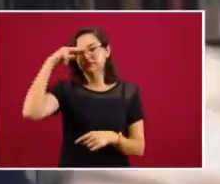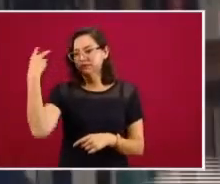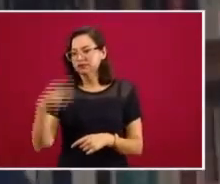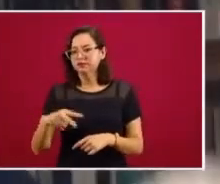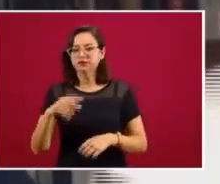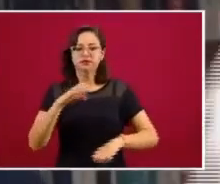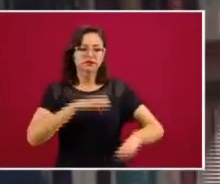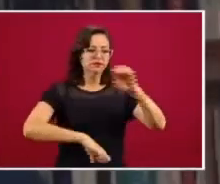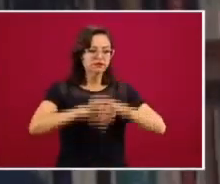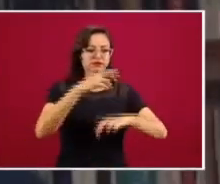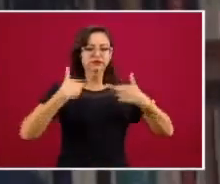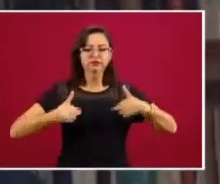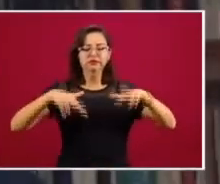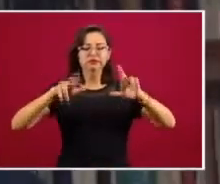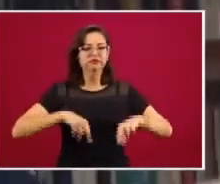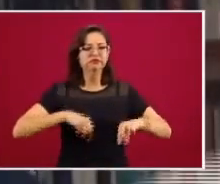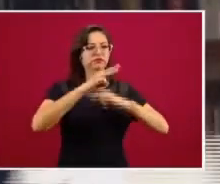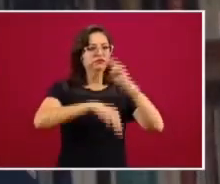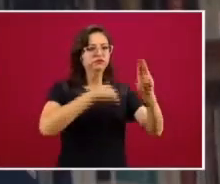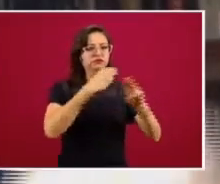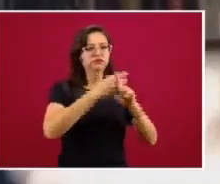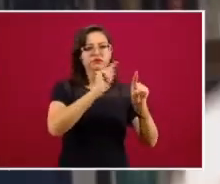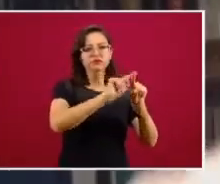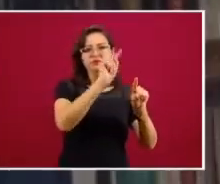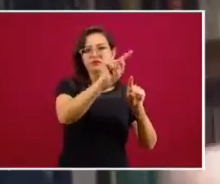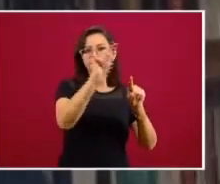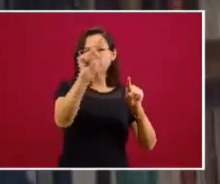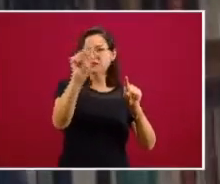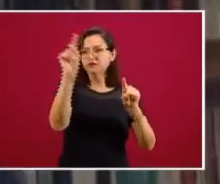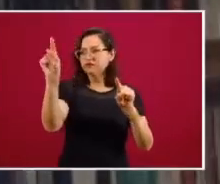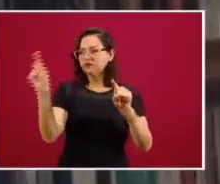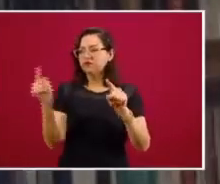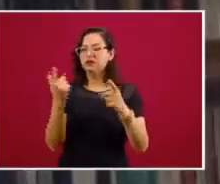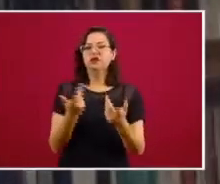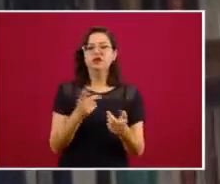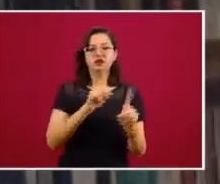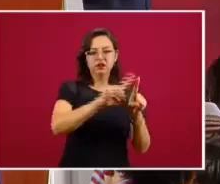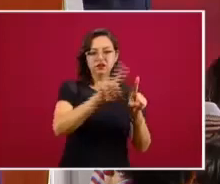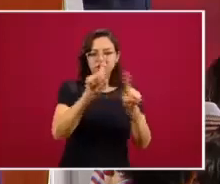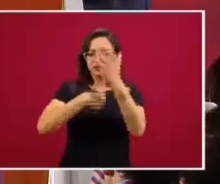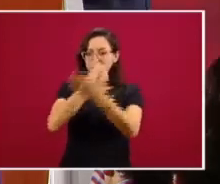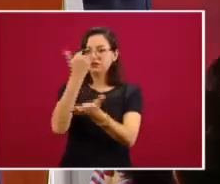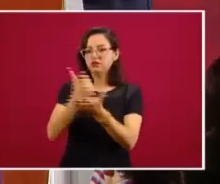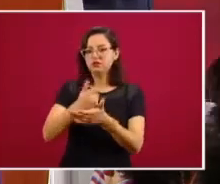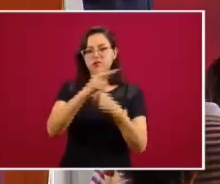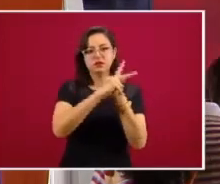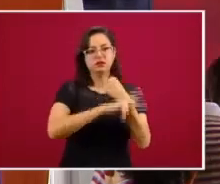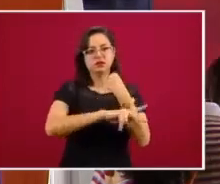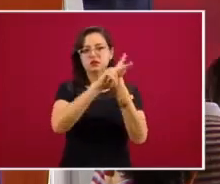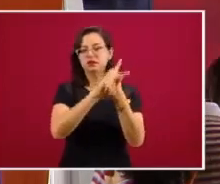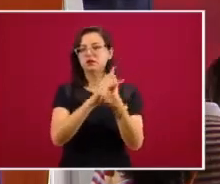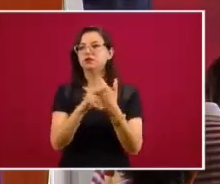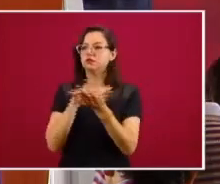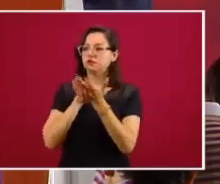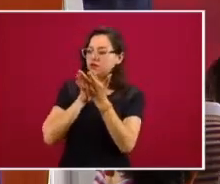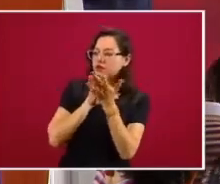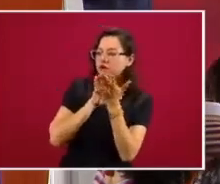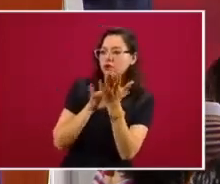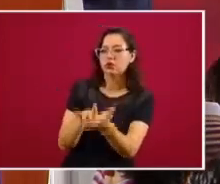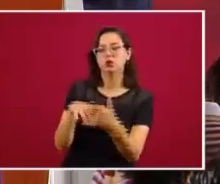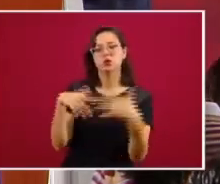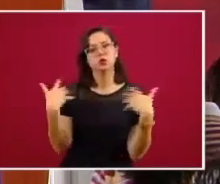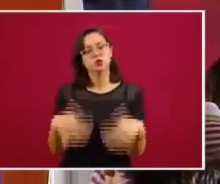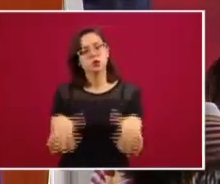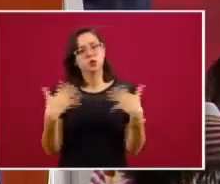que estuvieron apoyando el proyecto en las capitales, en las que están representando a nuestro país. Realmente es un